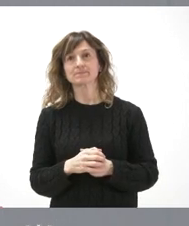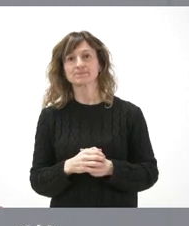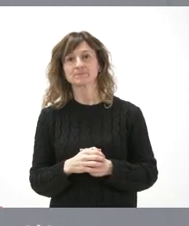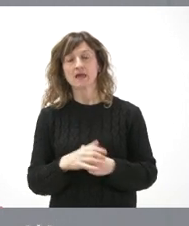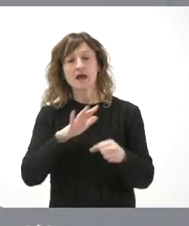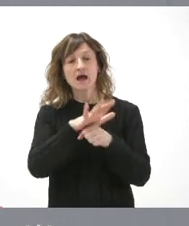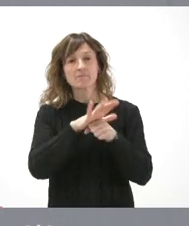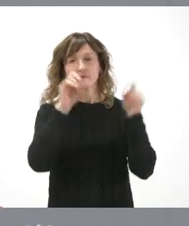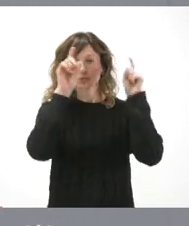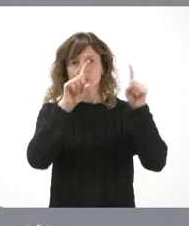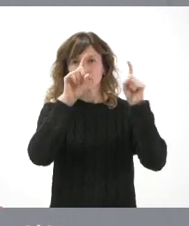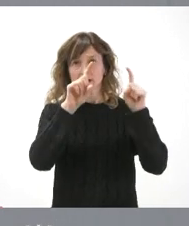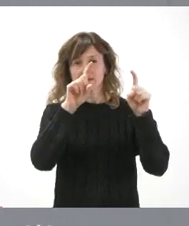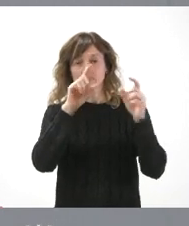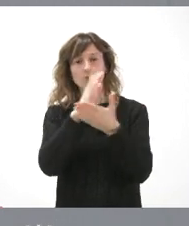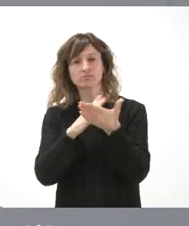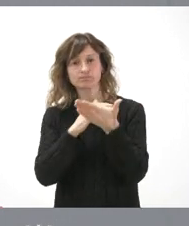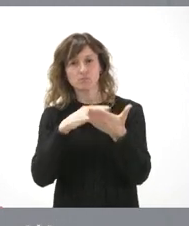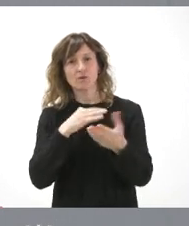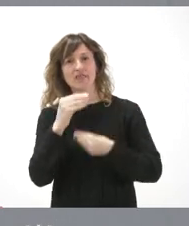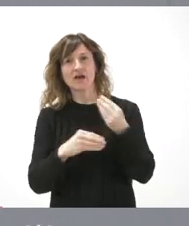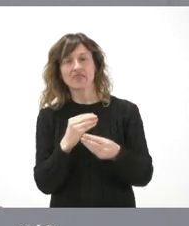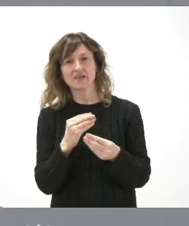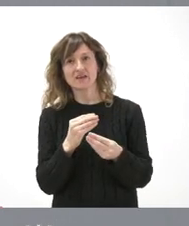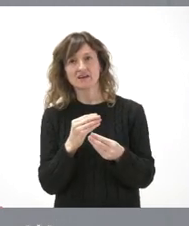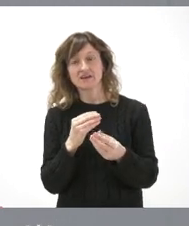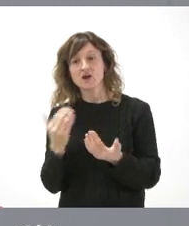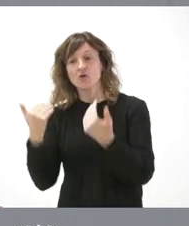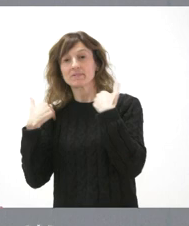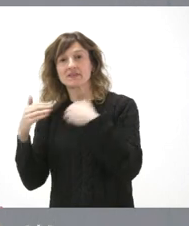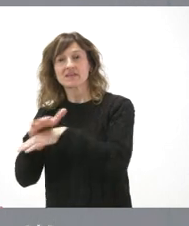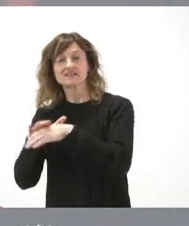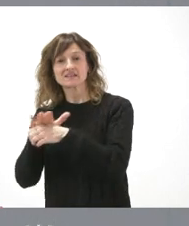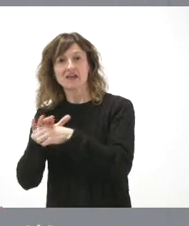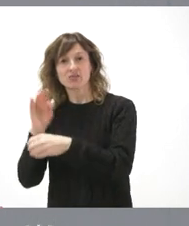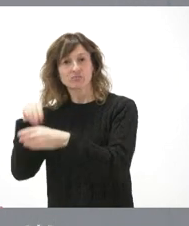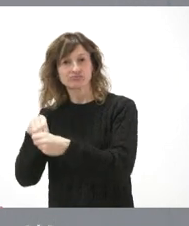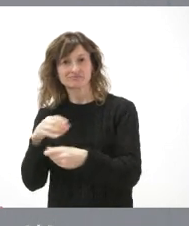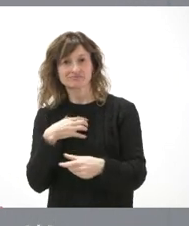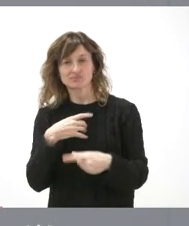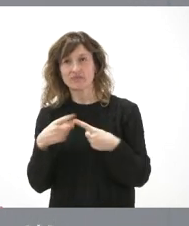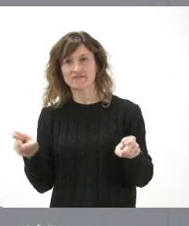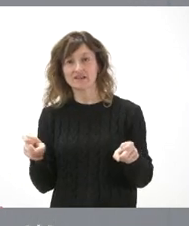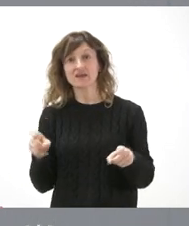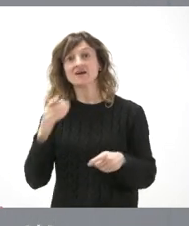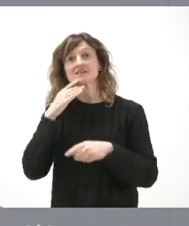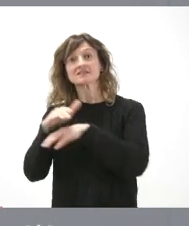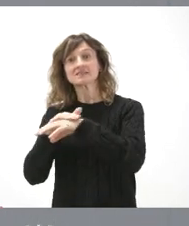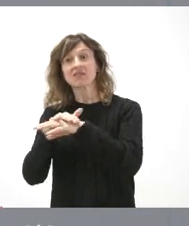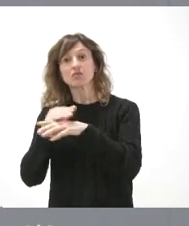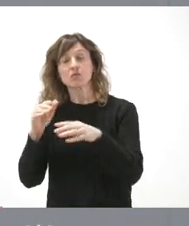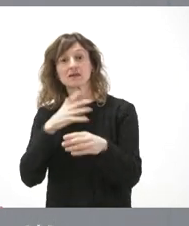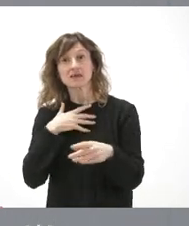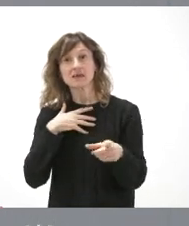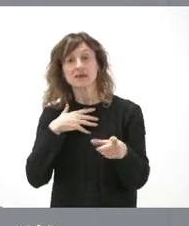educativo que podemos hacer las comunidades autónomas sin invadir las competencias del Estado. Naturalmente si el Estado le tuviéramos a favor de la igualdad